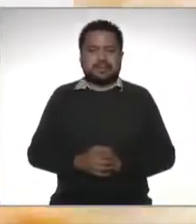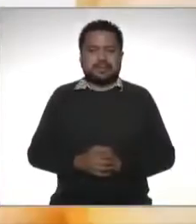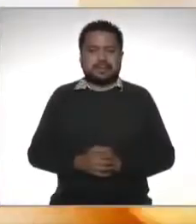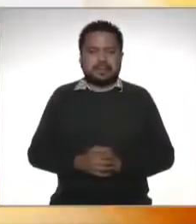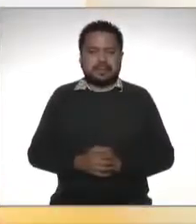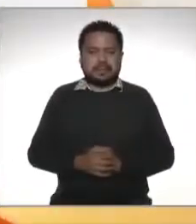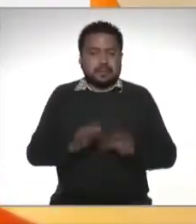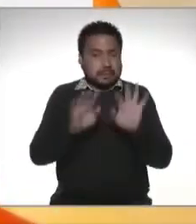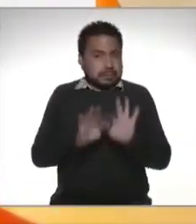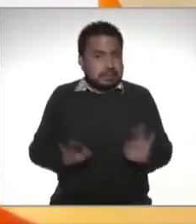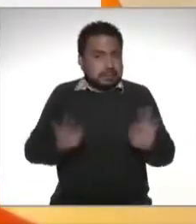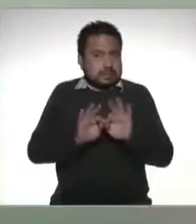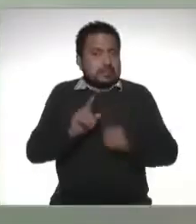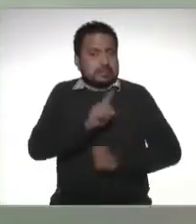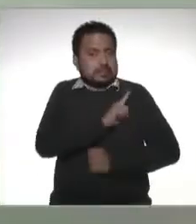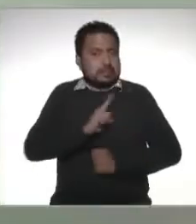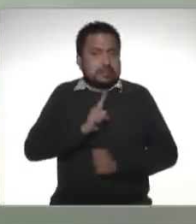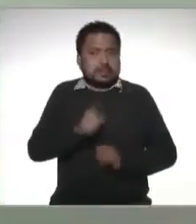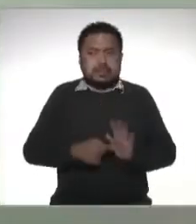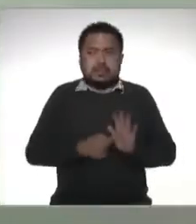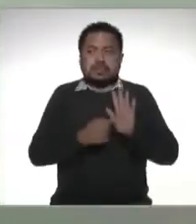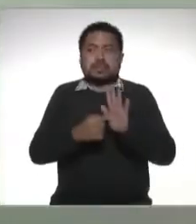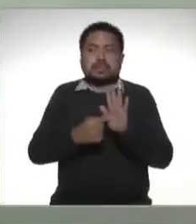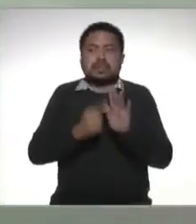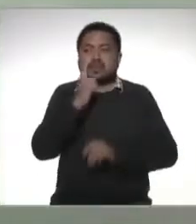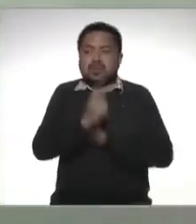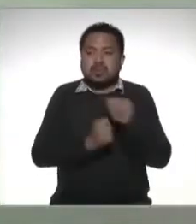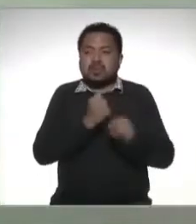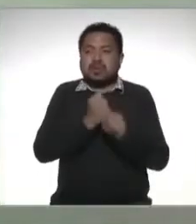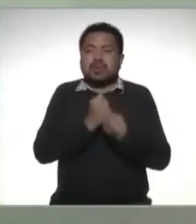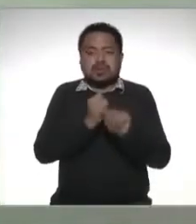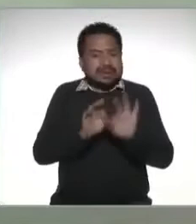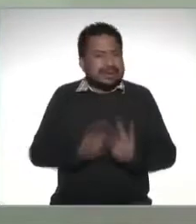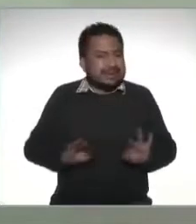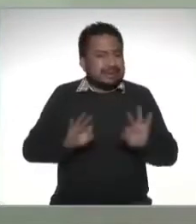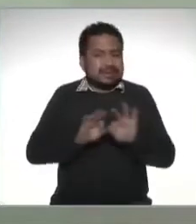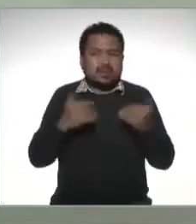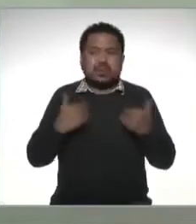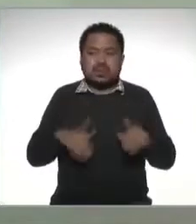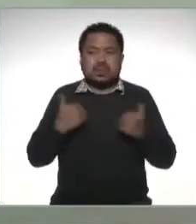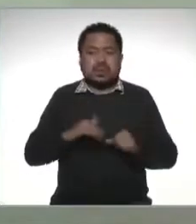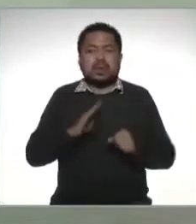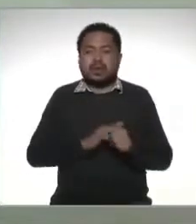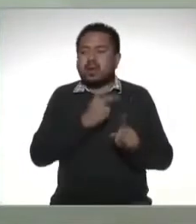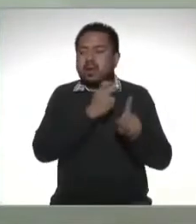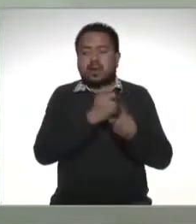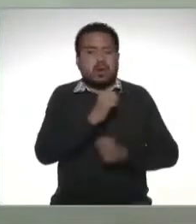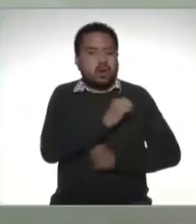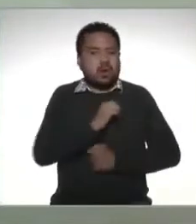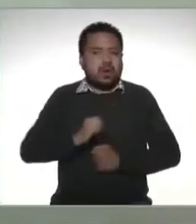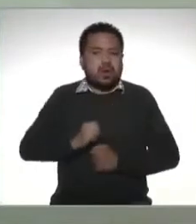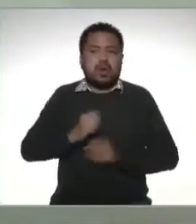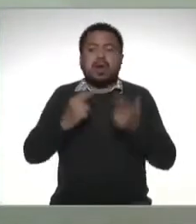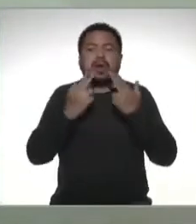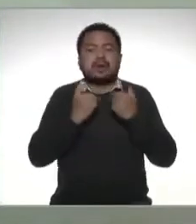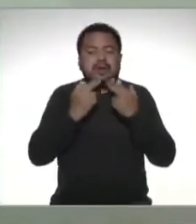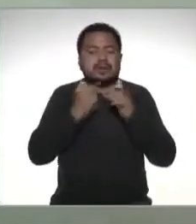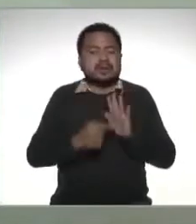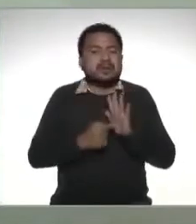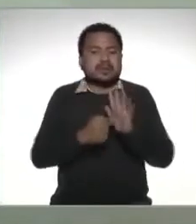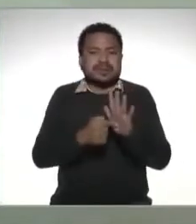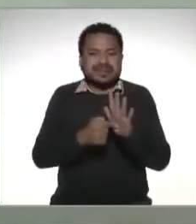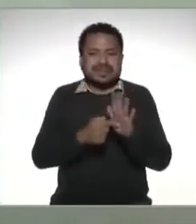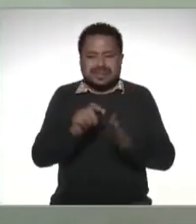es muy importante presentar la declaración anual es de suma importancia ya que es una obligación tributaria del